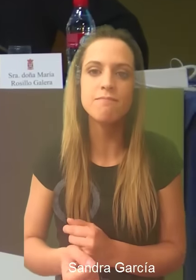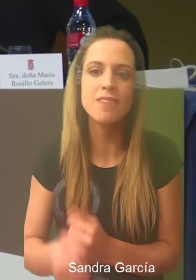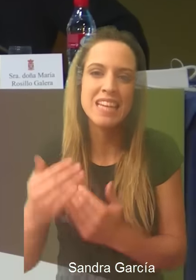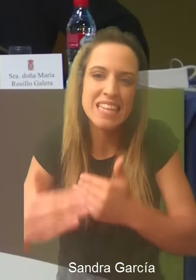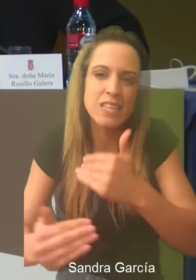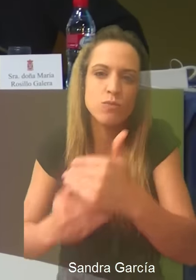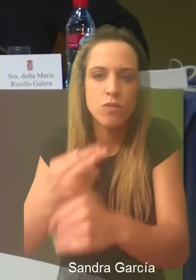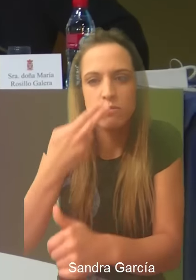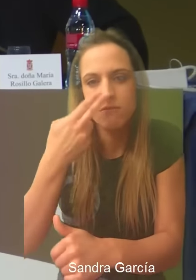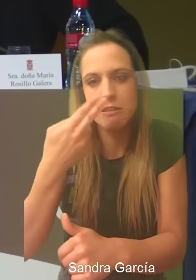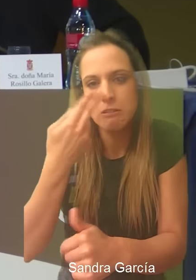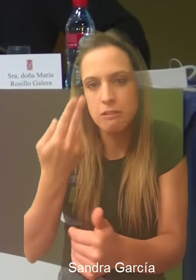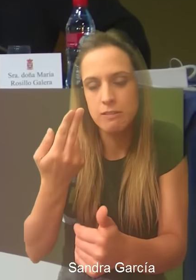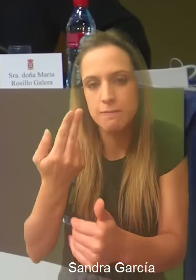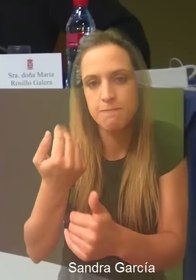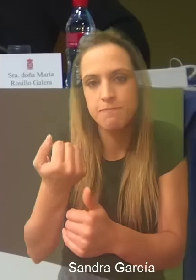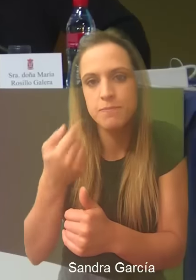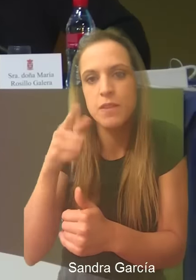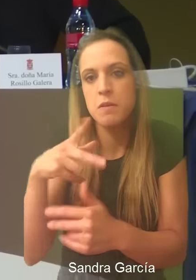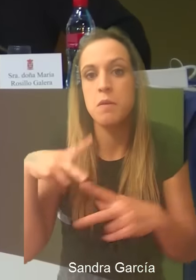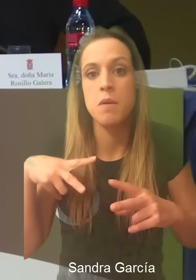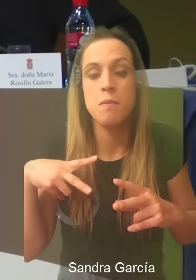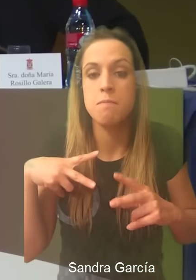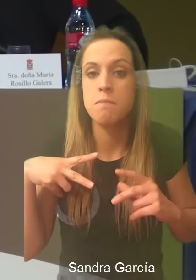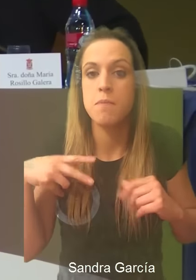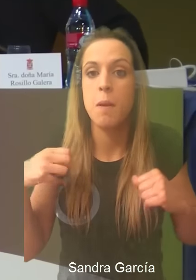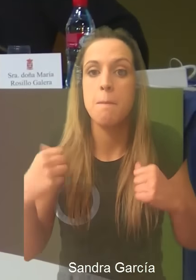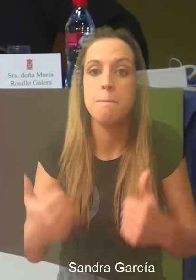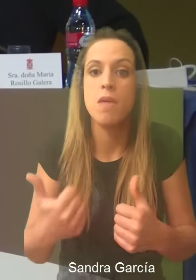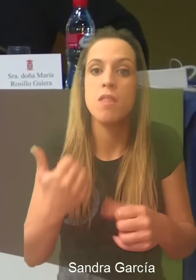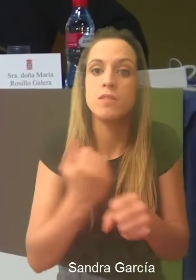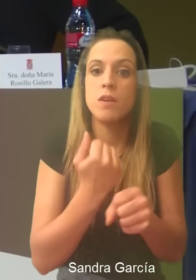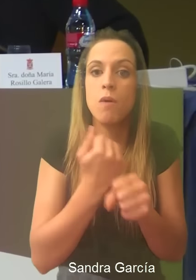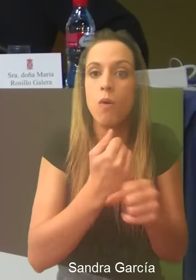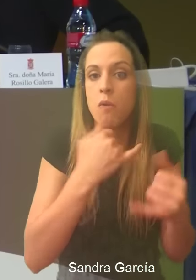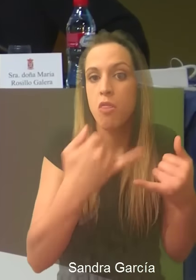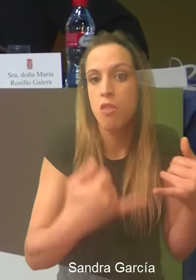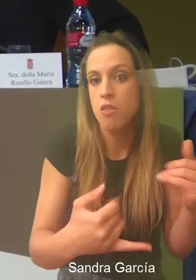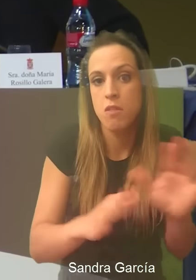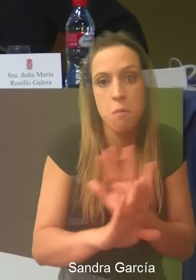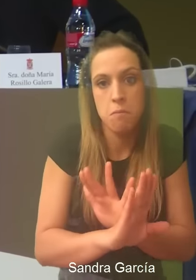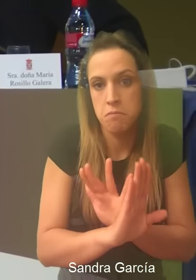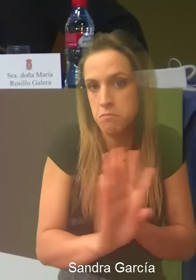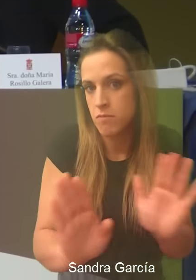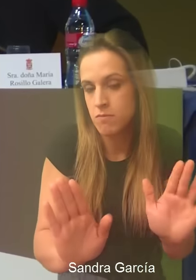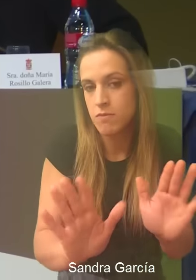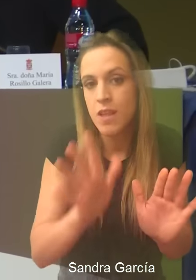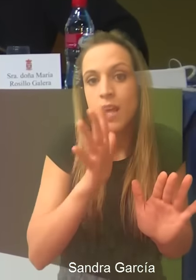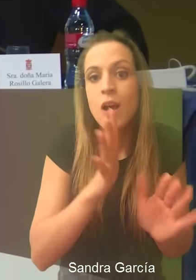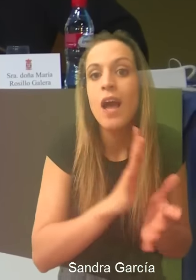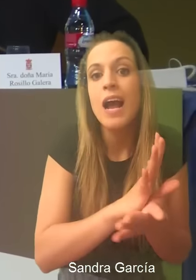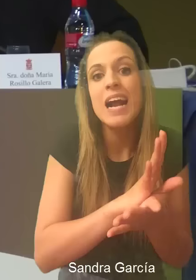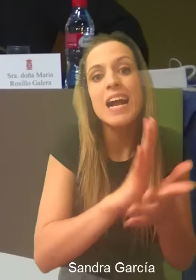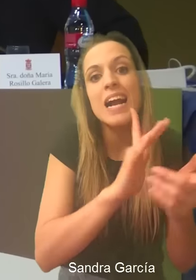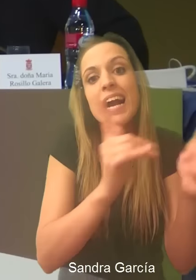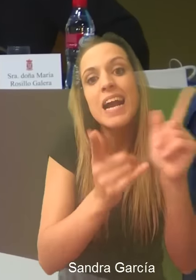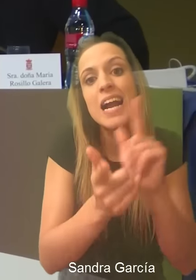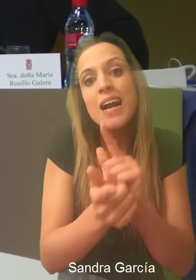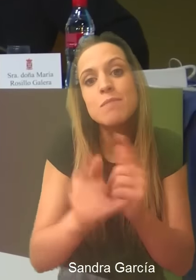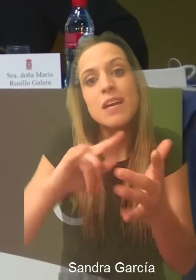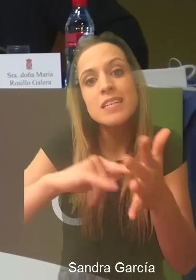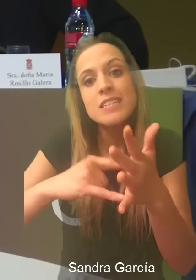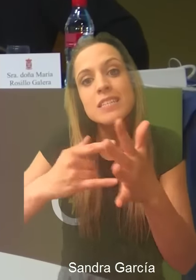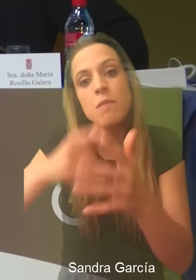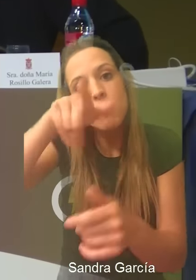interesante desde electricista, sin más, hasta un técnico 2